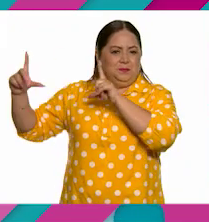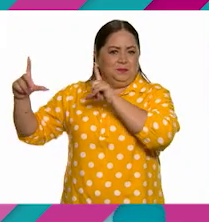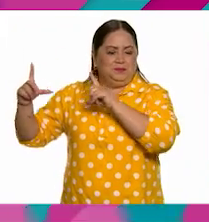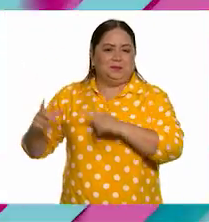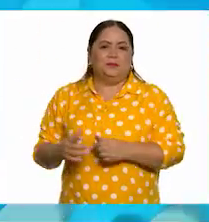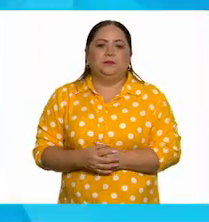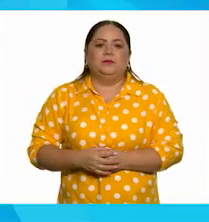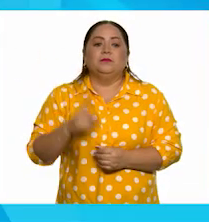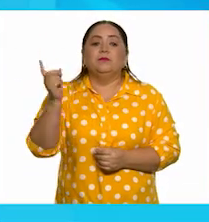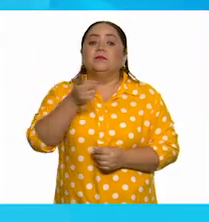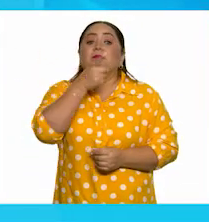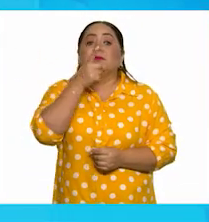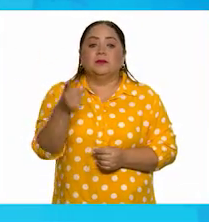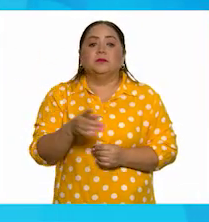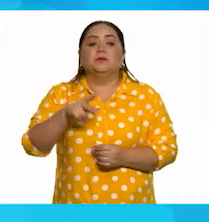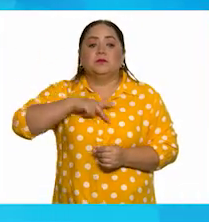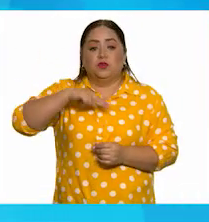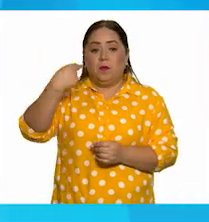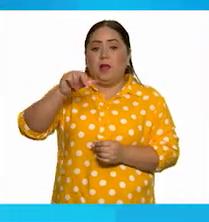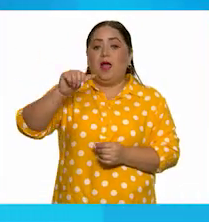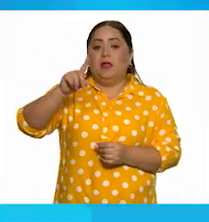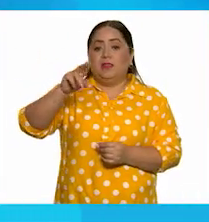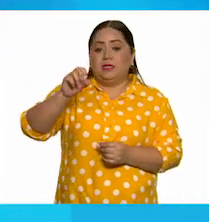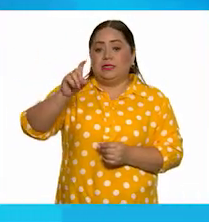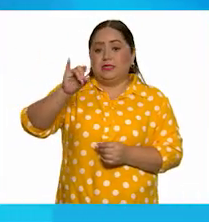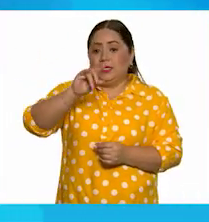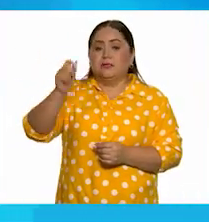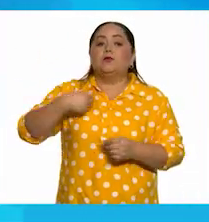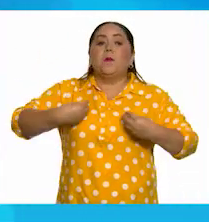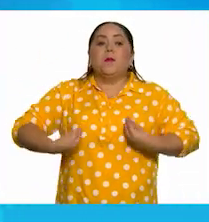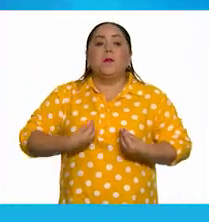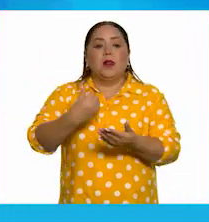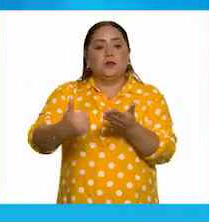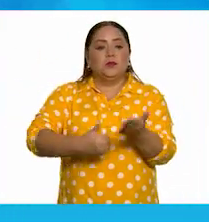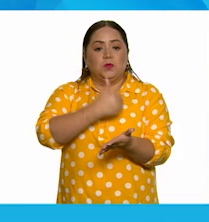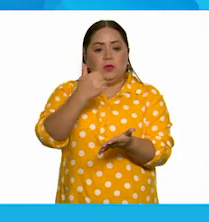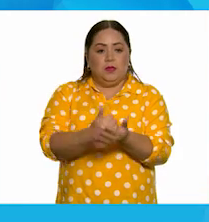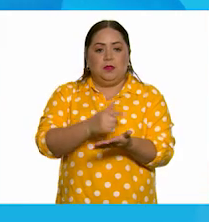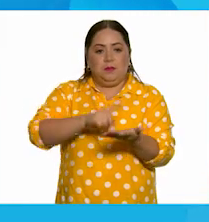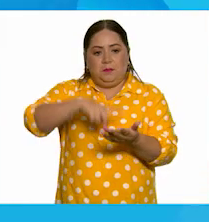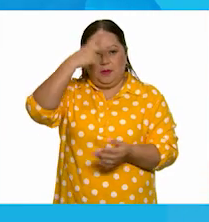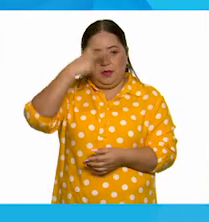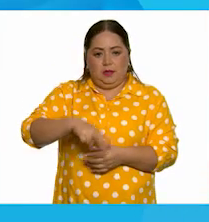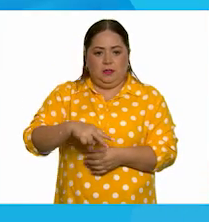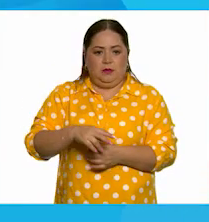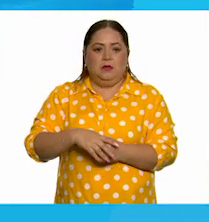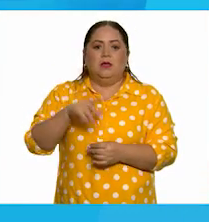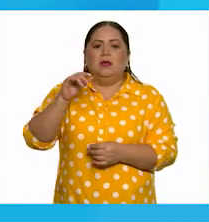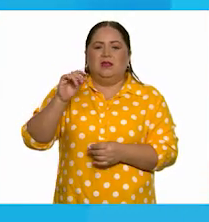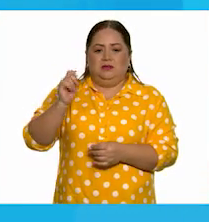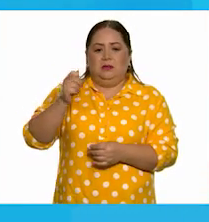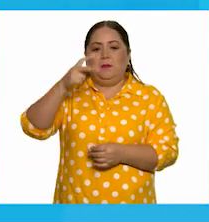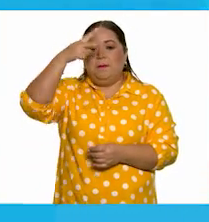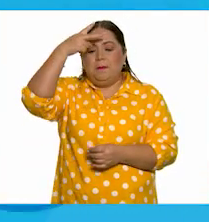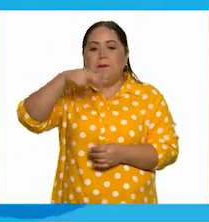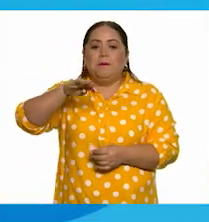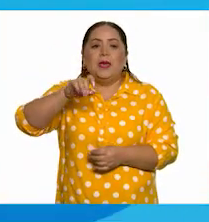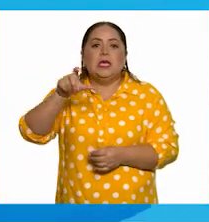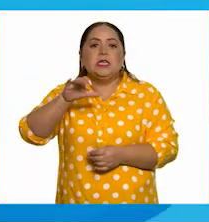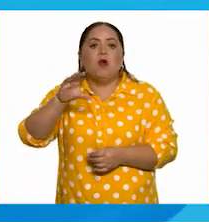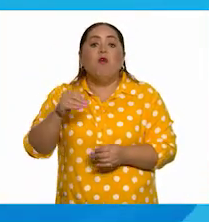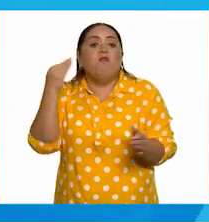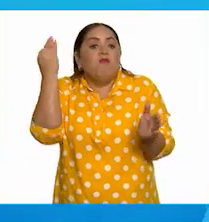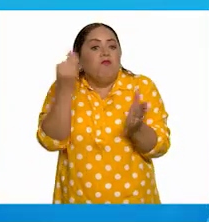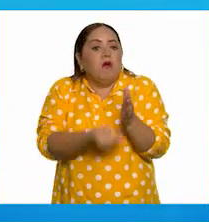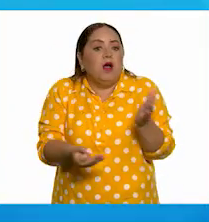Y dice... Dice, hola, mi nombre es Andrés Díaz, vivo en la ciudad, y está escrito con S, de México, y